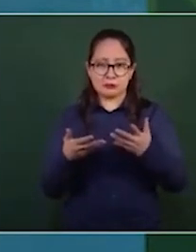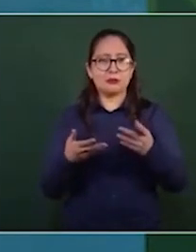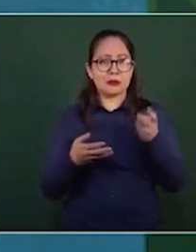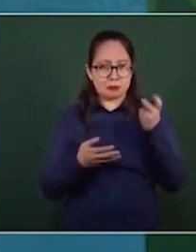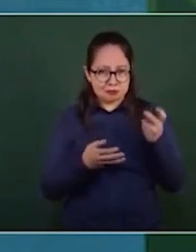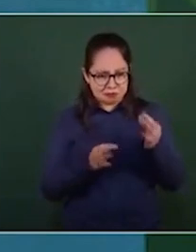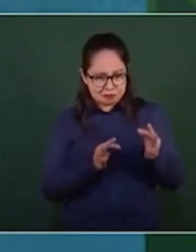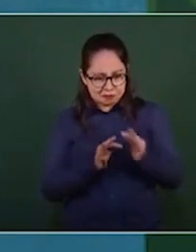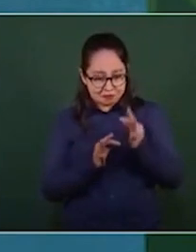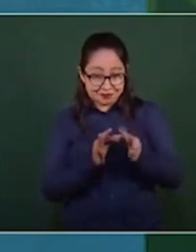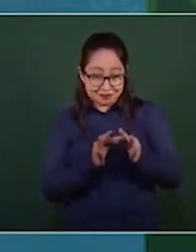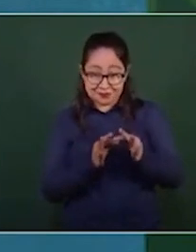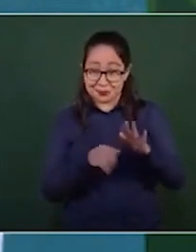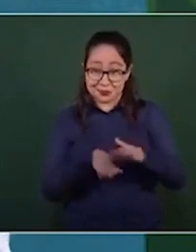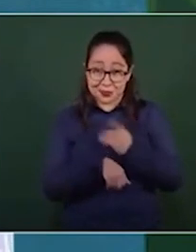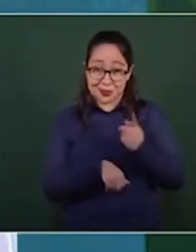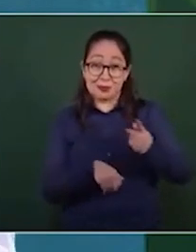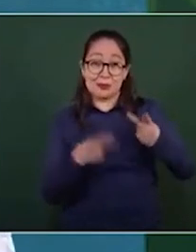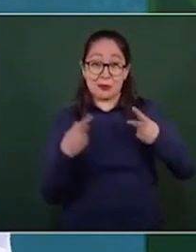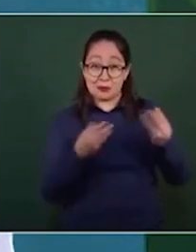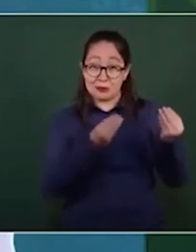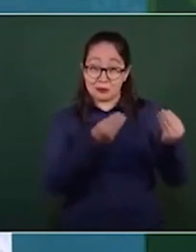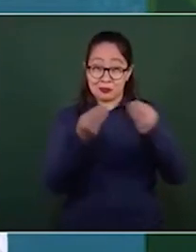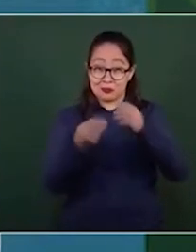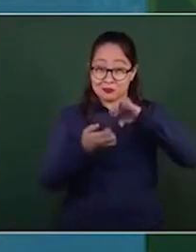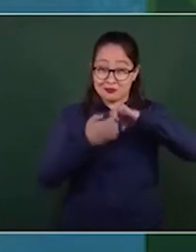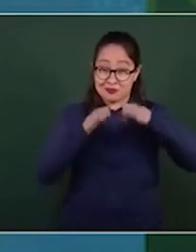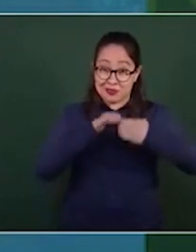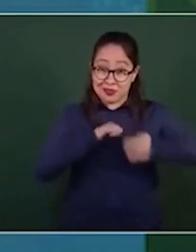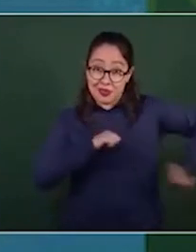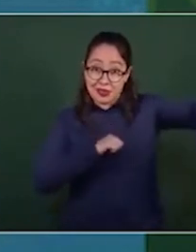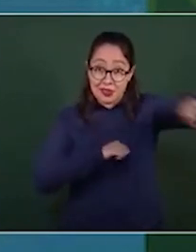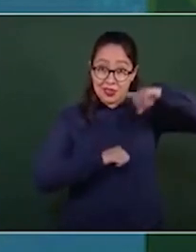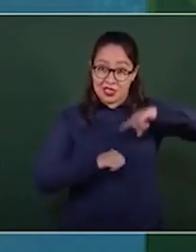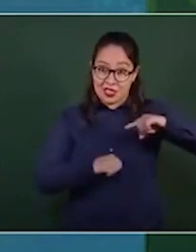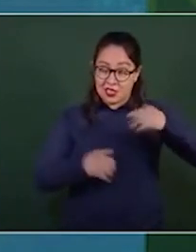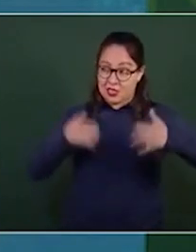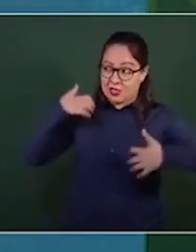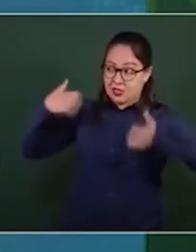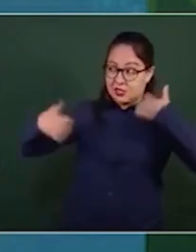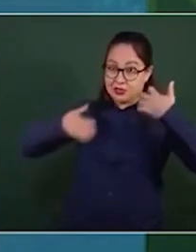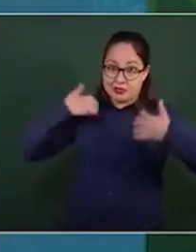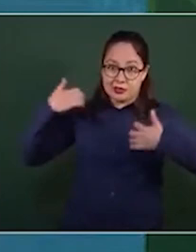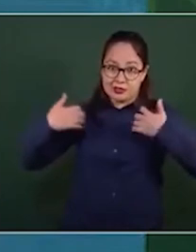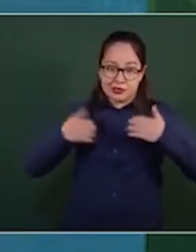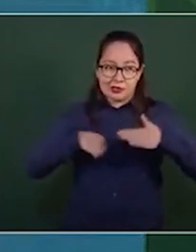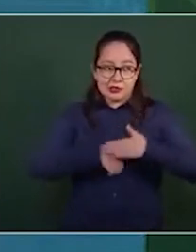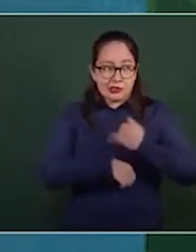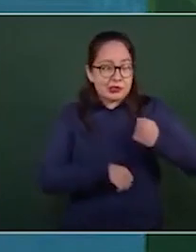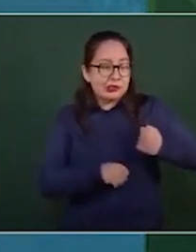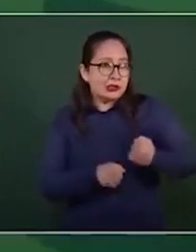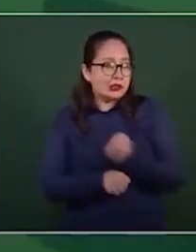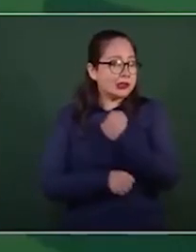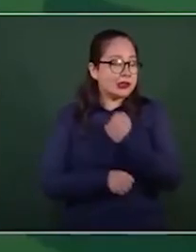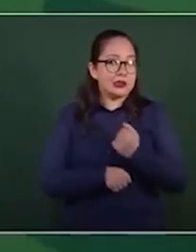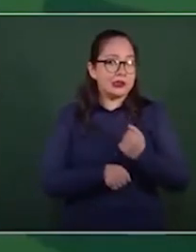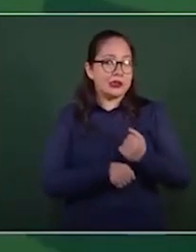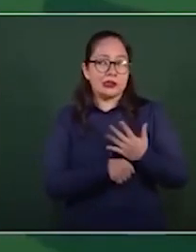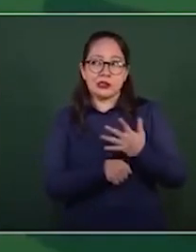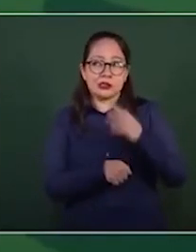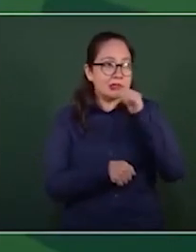pues están muy molestos, porque ya no pueden engañar, ya la doctrina de la